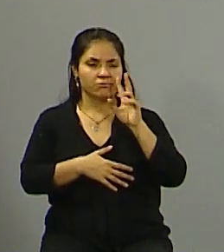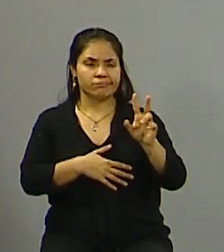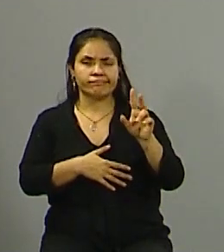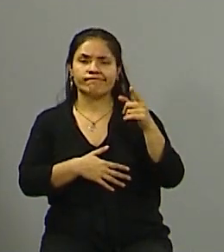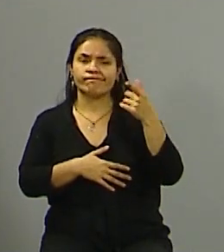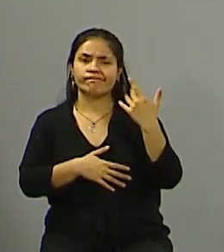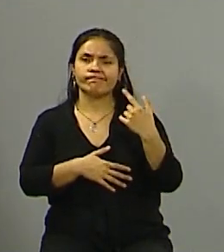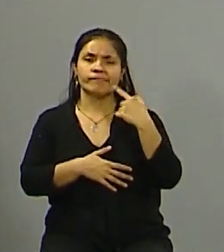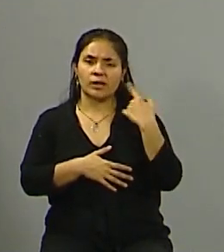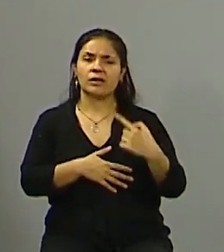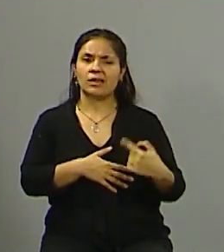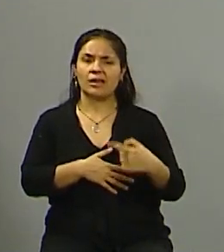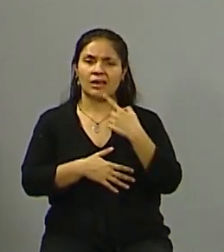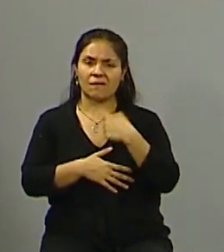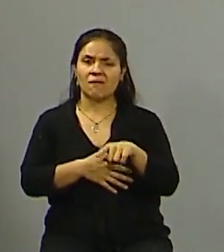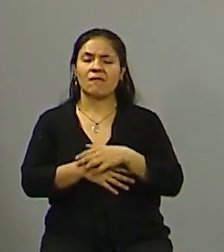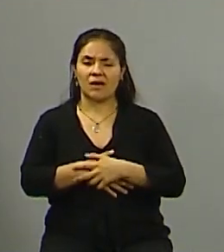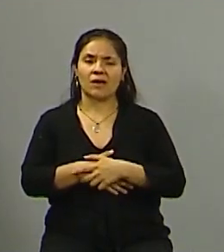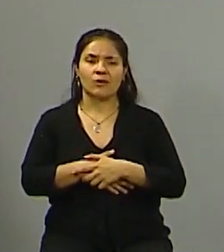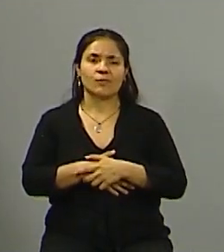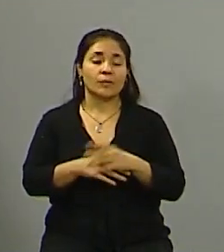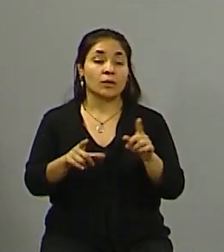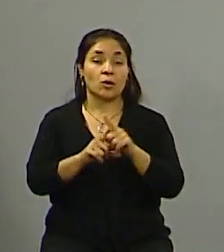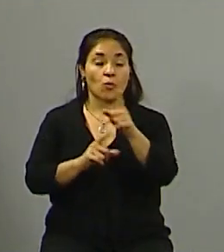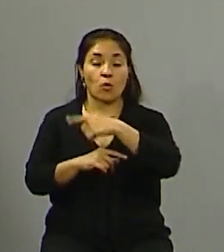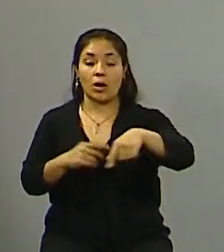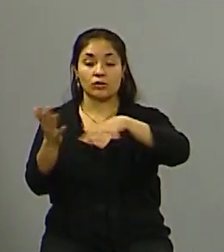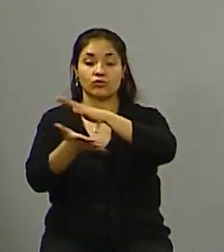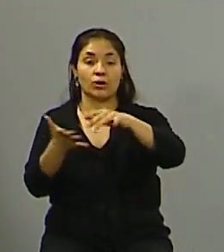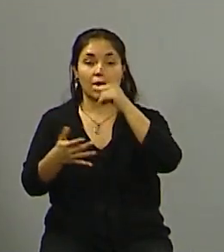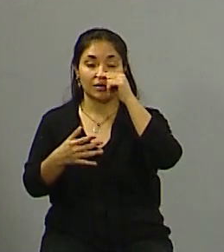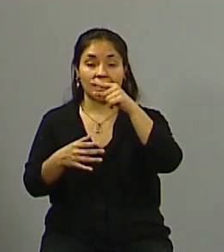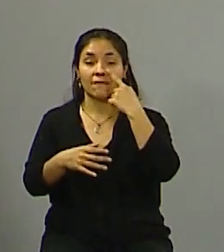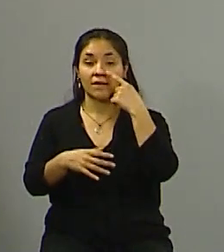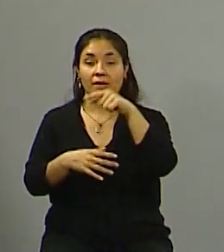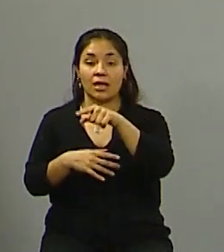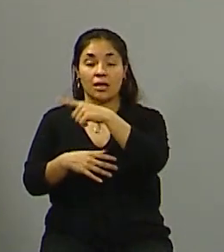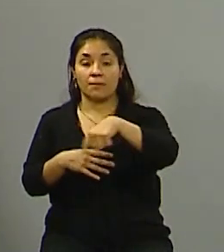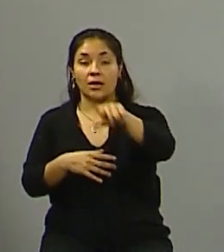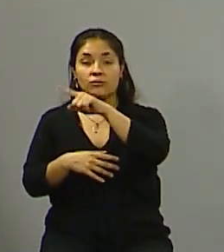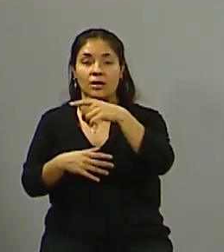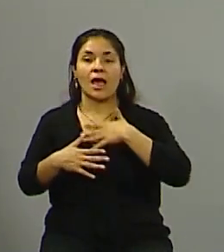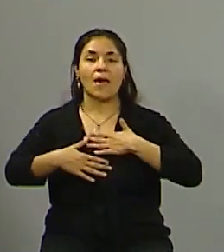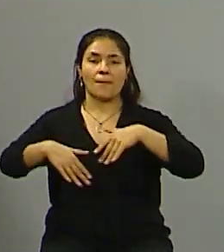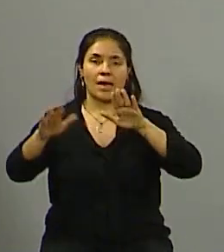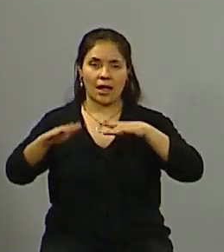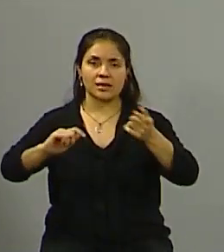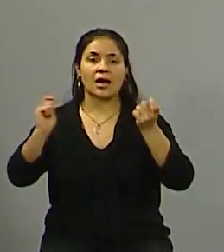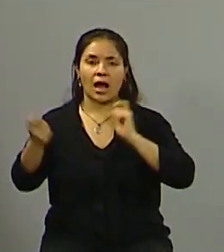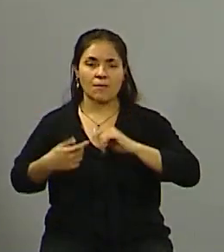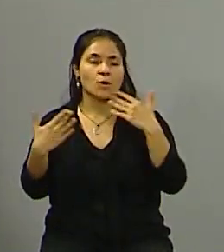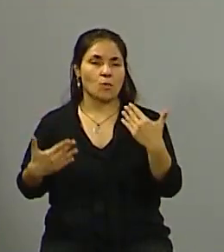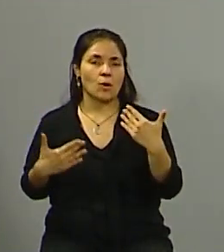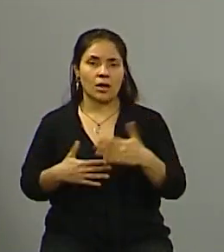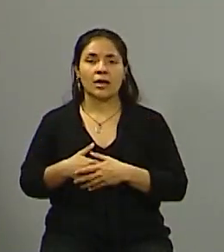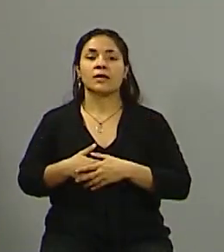el vecino está está esperanzado de que va a venir un cambio que indefectiblemente tiene que venir un cambio porque